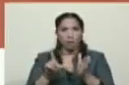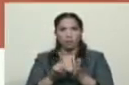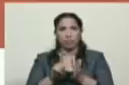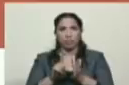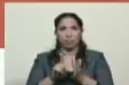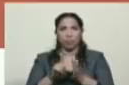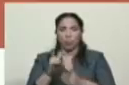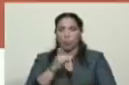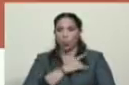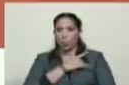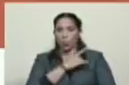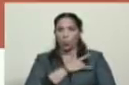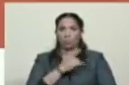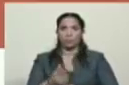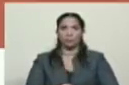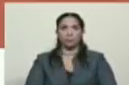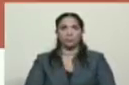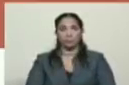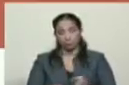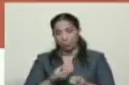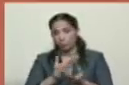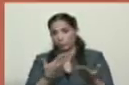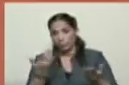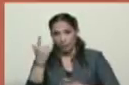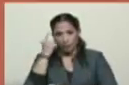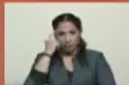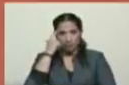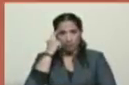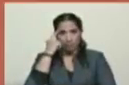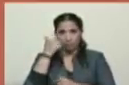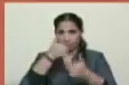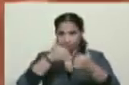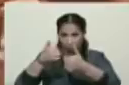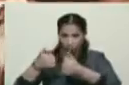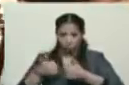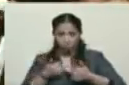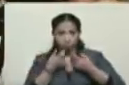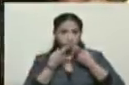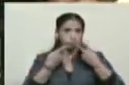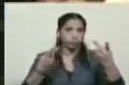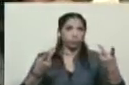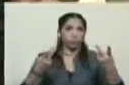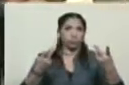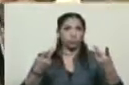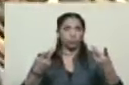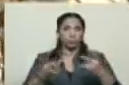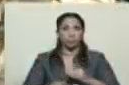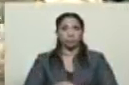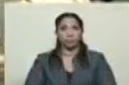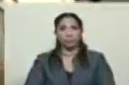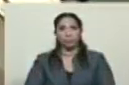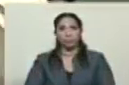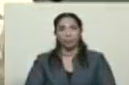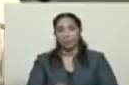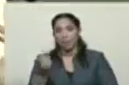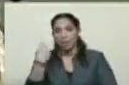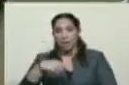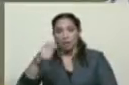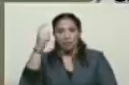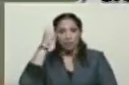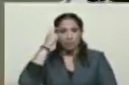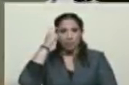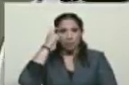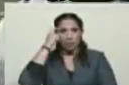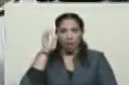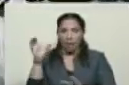sus universidades. Ustedes saben muy bien, es público y notorio, que el día de ayer un